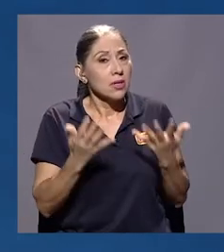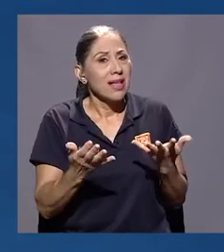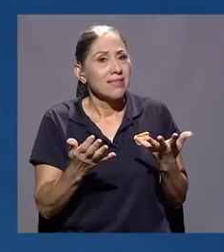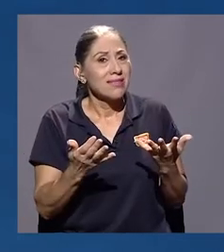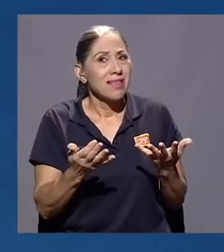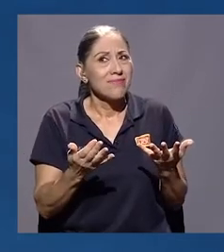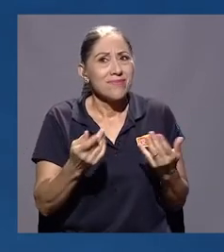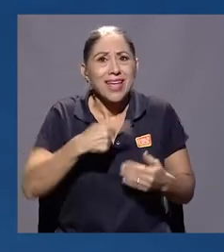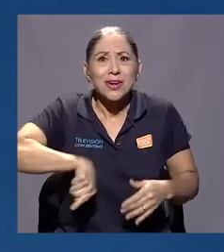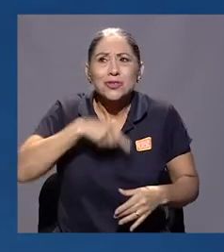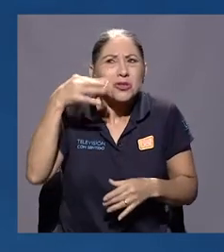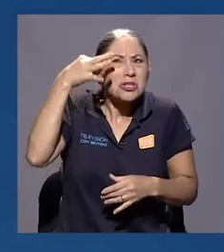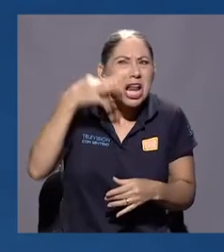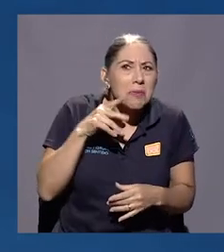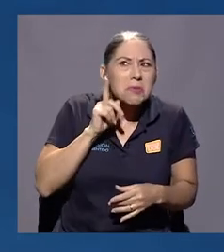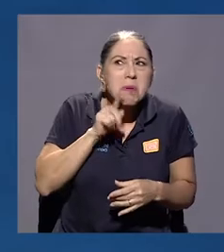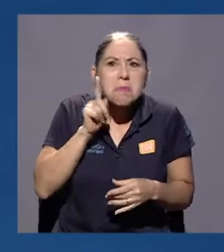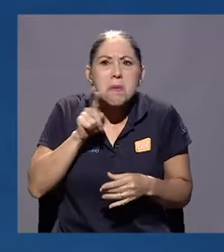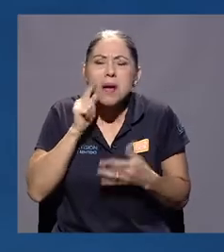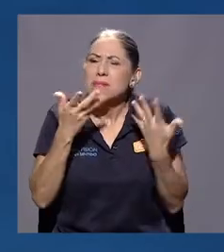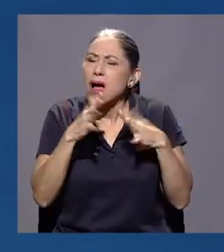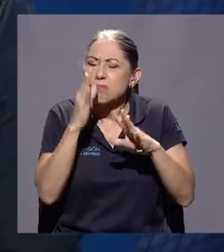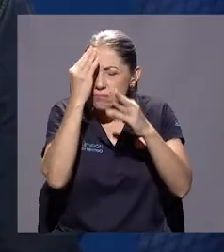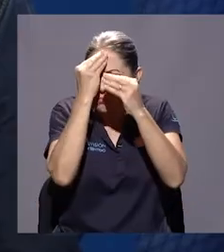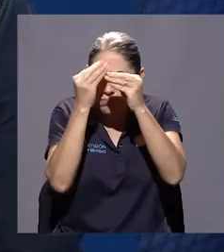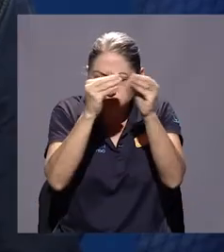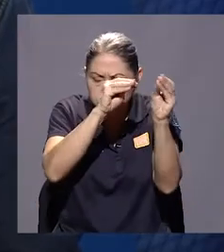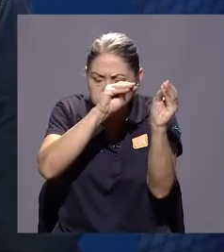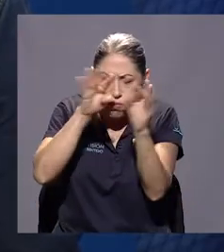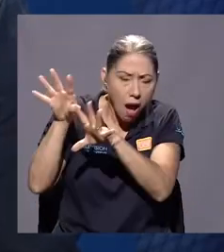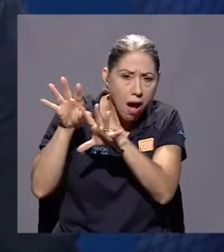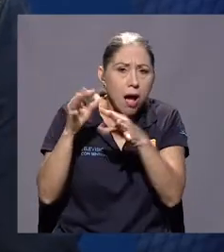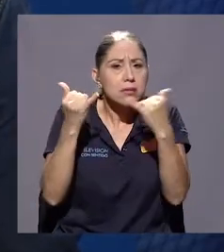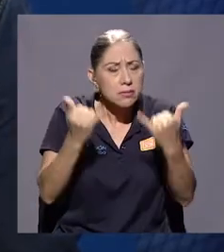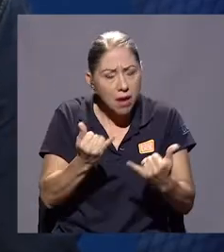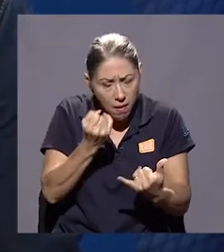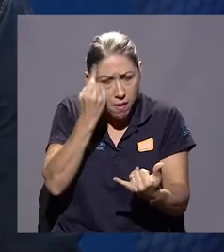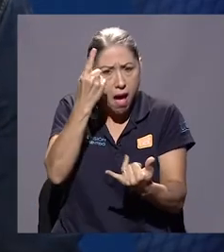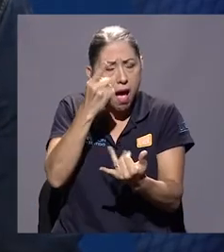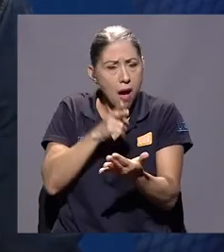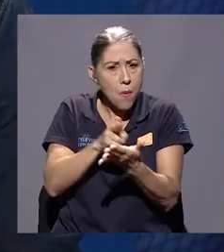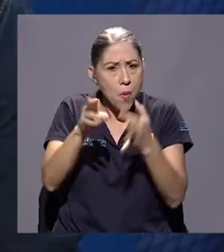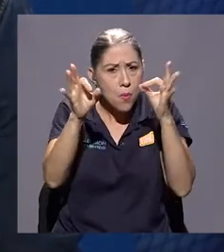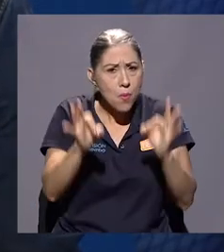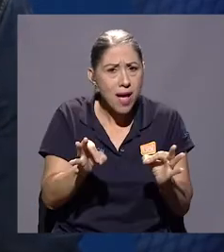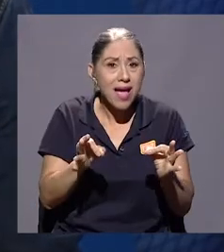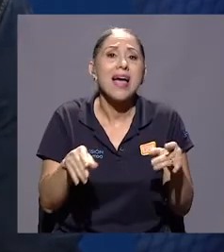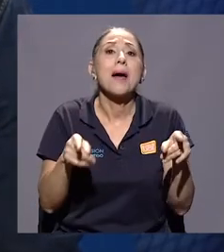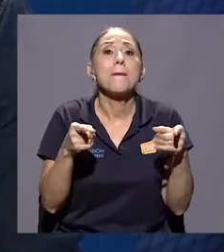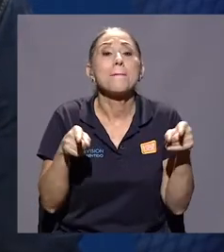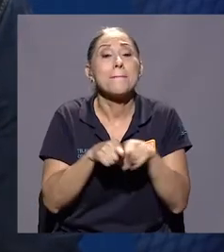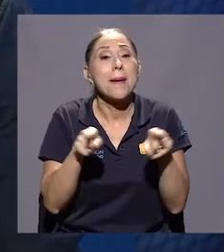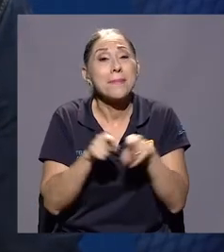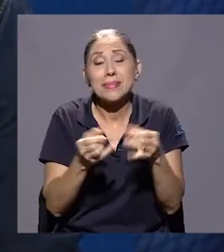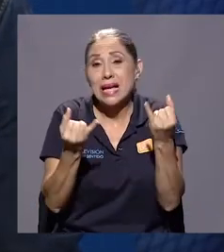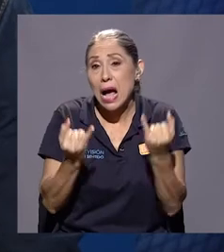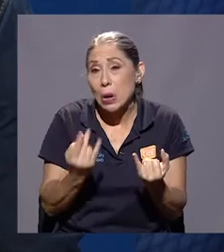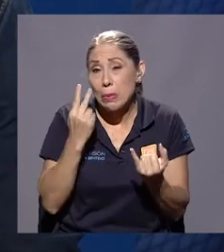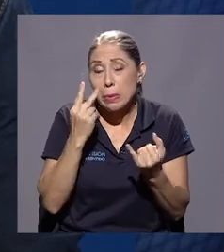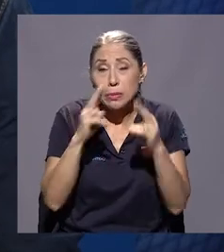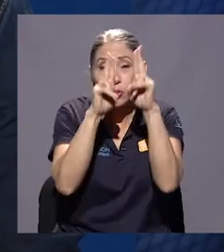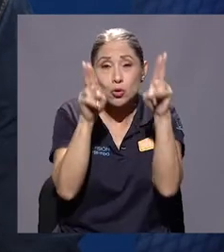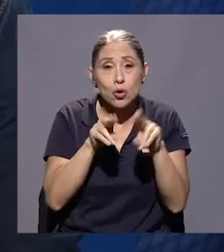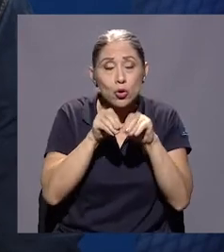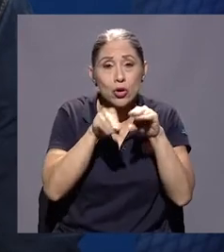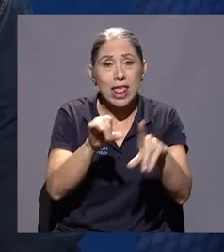la burbuja, ¿verdad? En la que vivimos, y más magnificada por la burbuja de las redes sociales que nos presenta